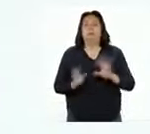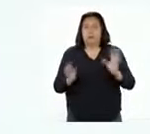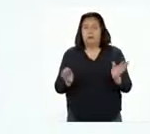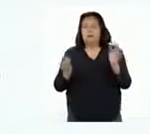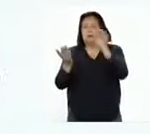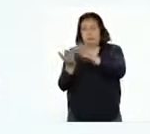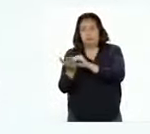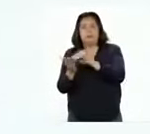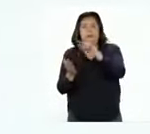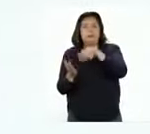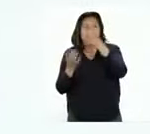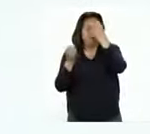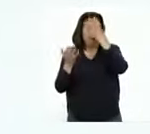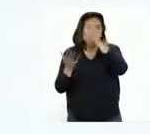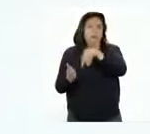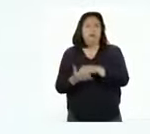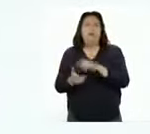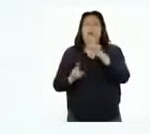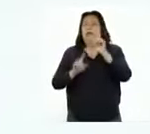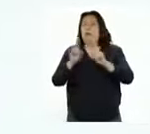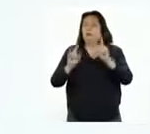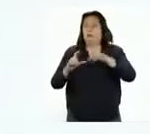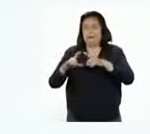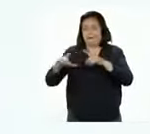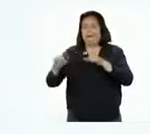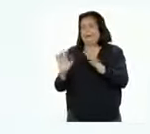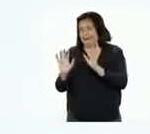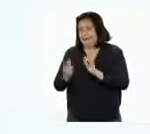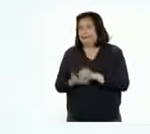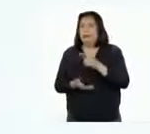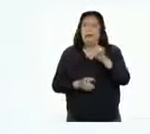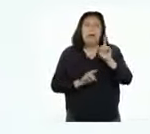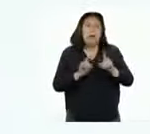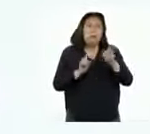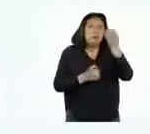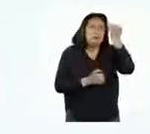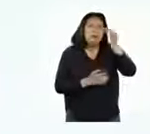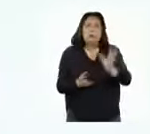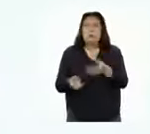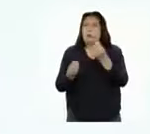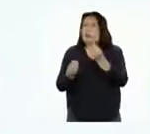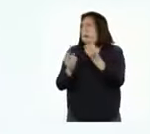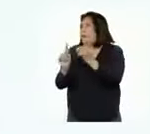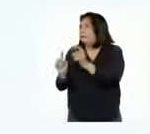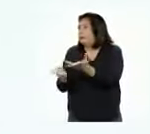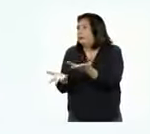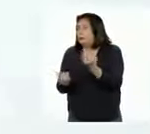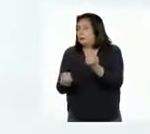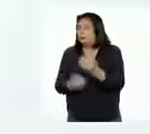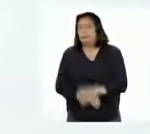incluyamos esta información en alguna de las tarjetas. ¿Alguna idea de cómo hacerlo?